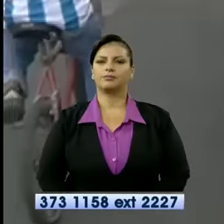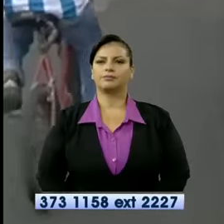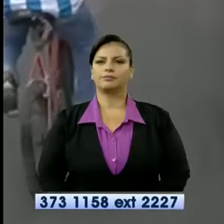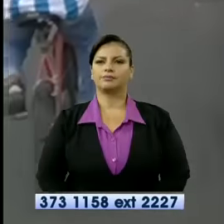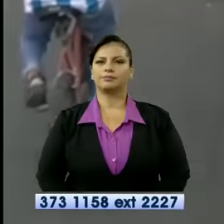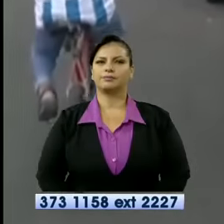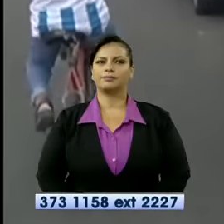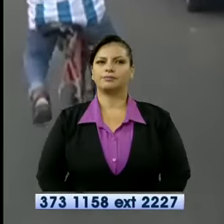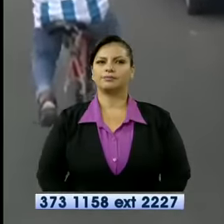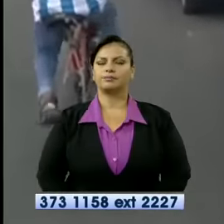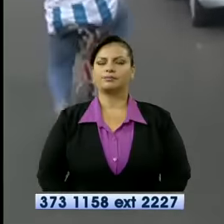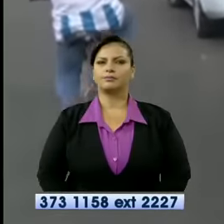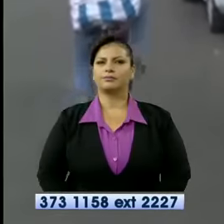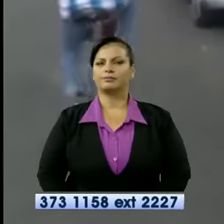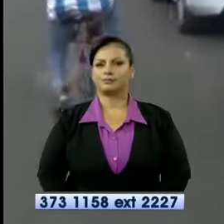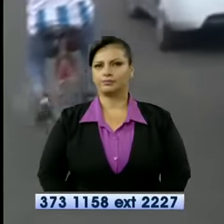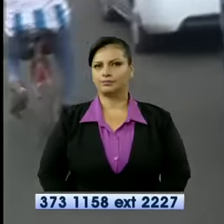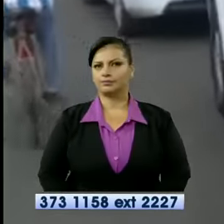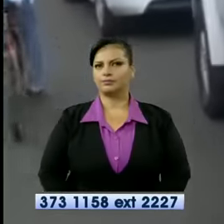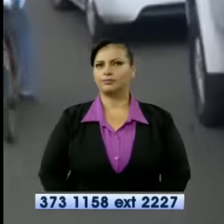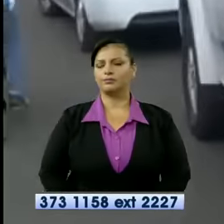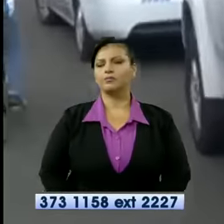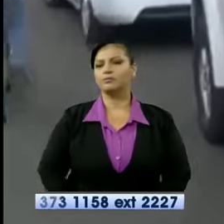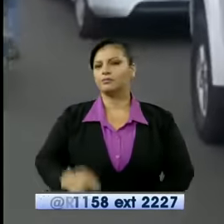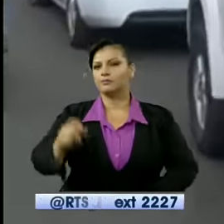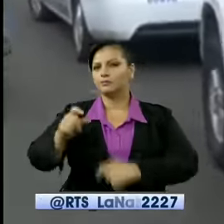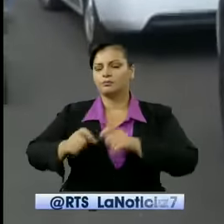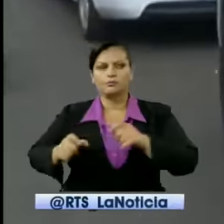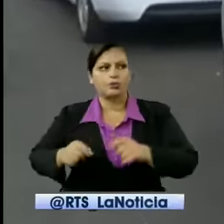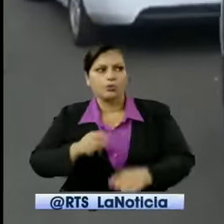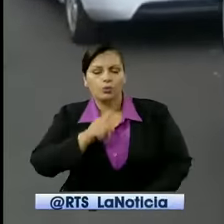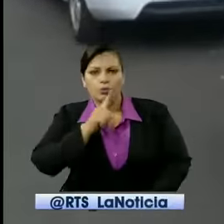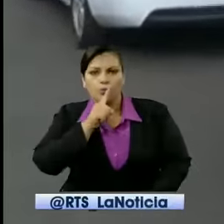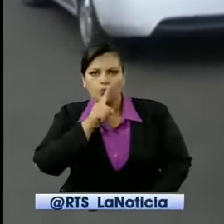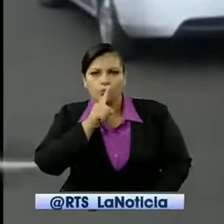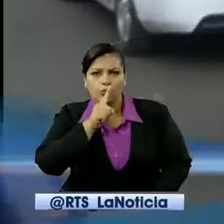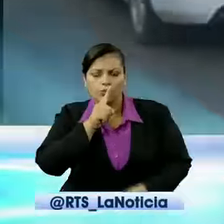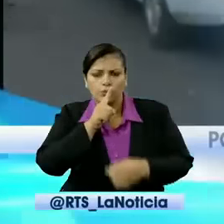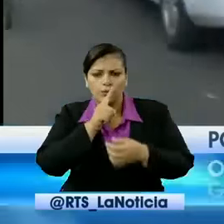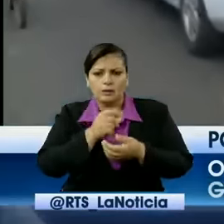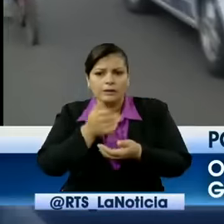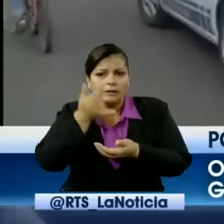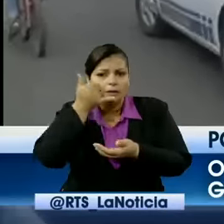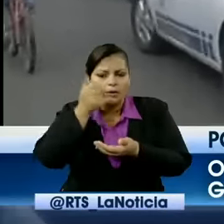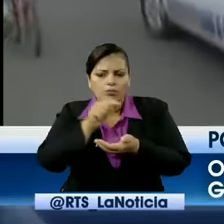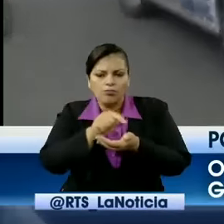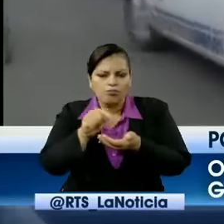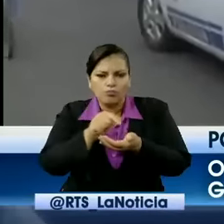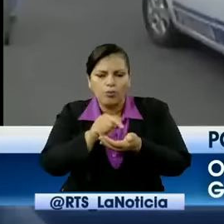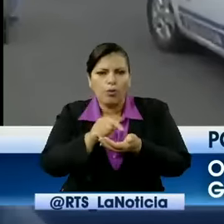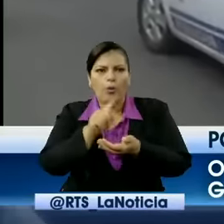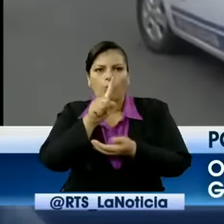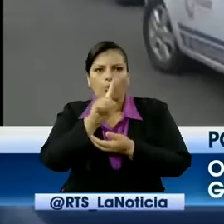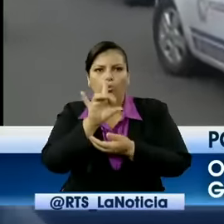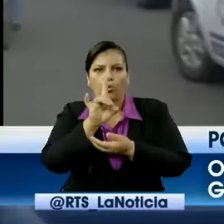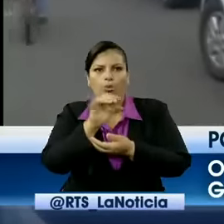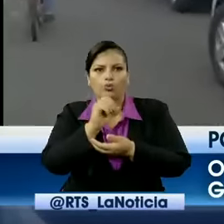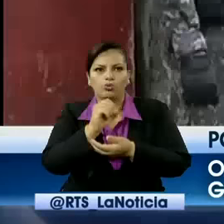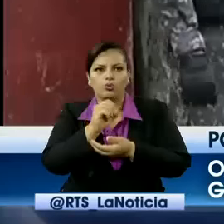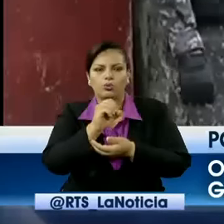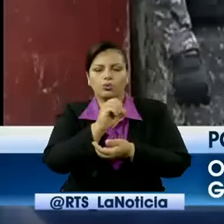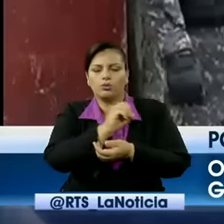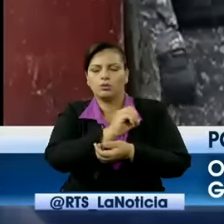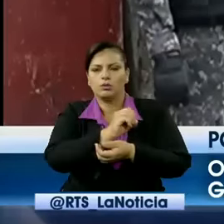Los vecinos denunciaron anónimamente a la línea gratuita 1-800 drogas y fue así que la policía llegó